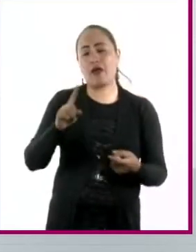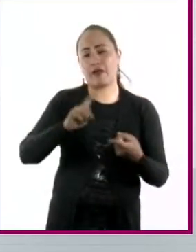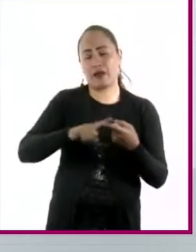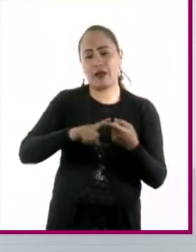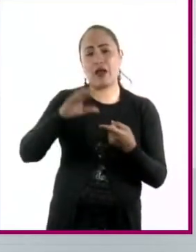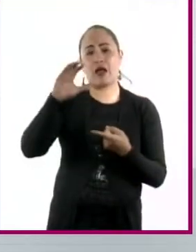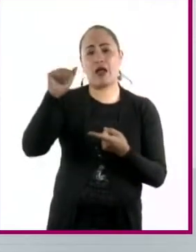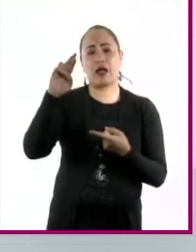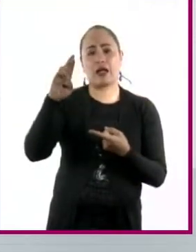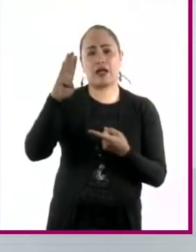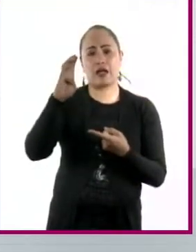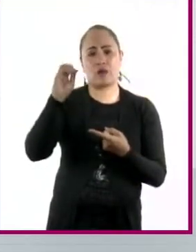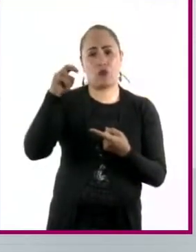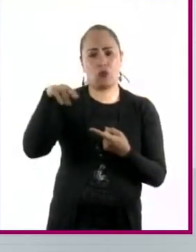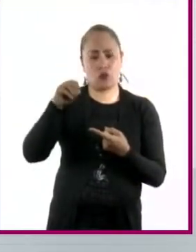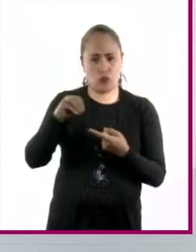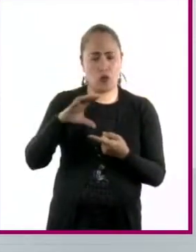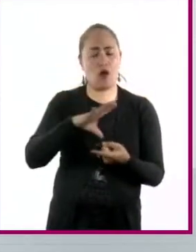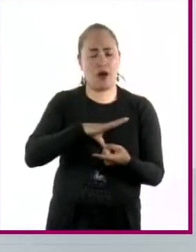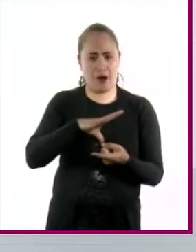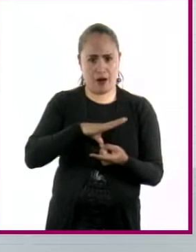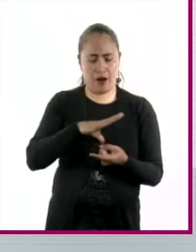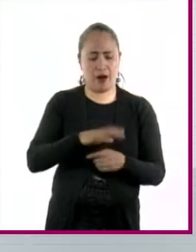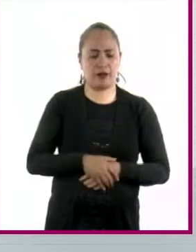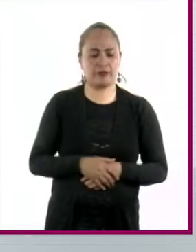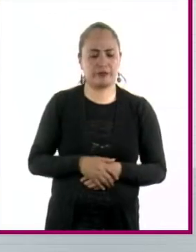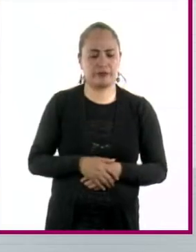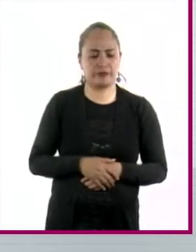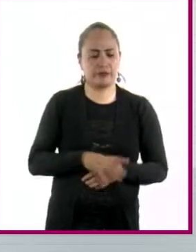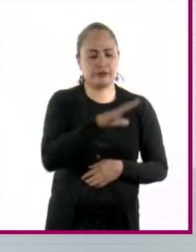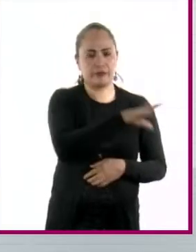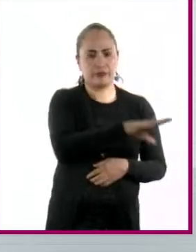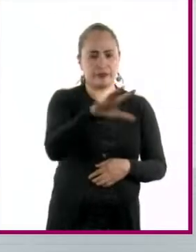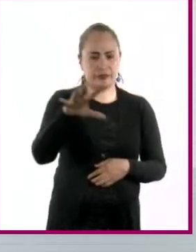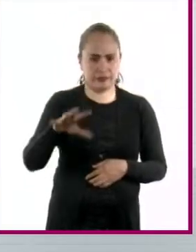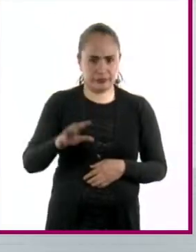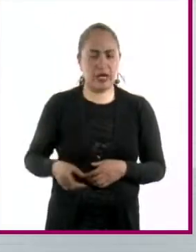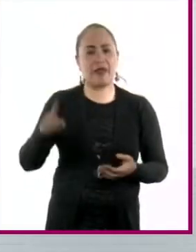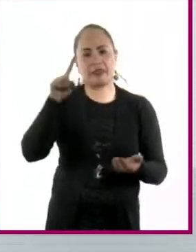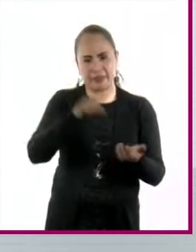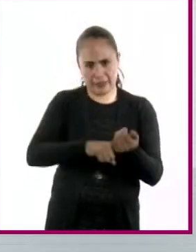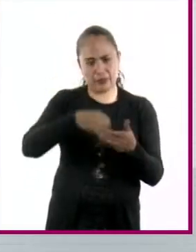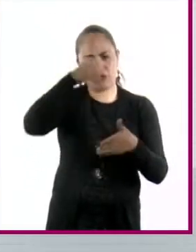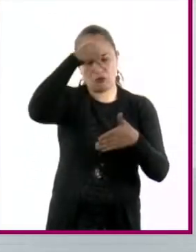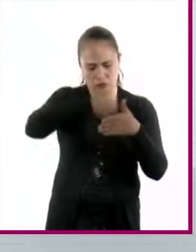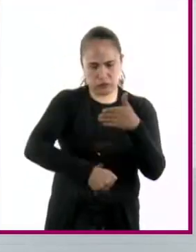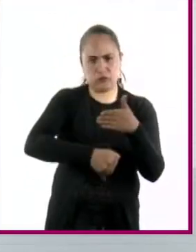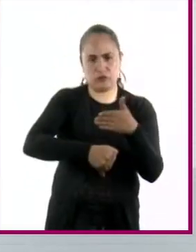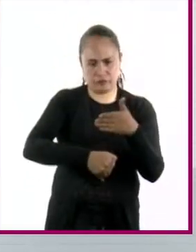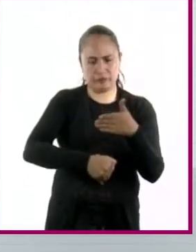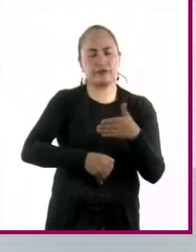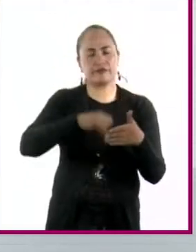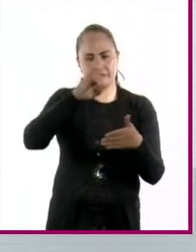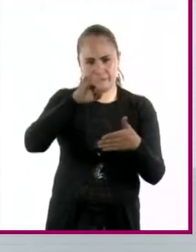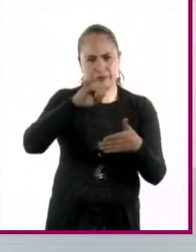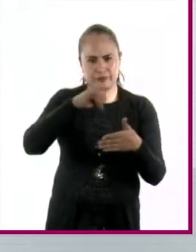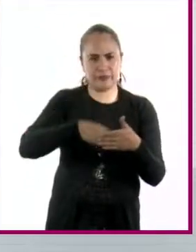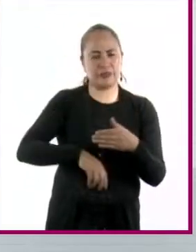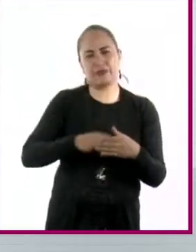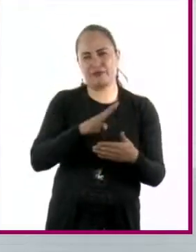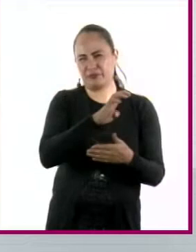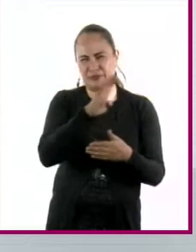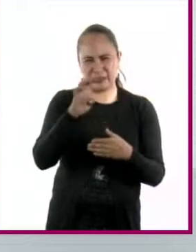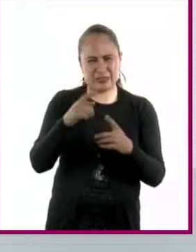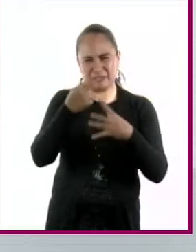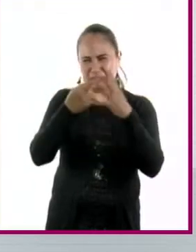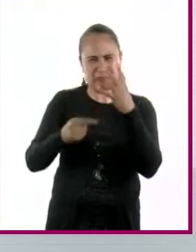que existe en los continentes está dentro del suelo en estos microorganismos. Y